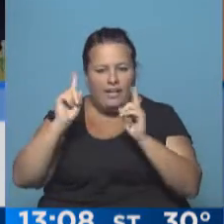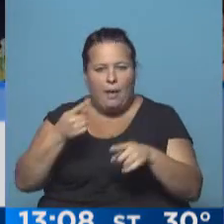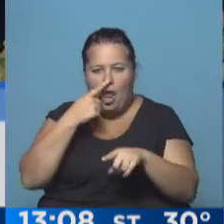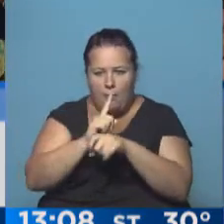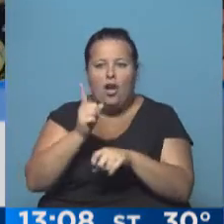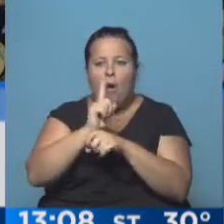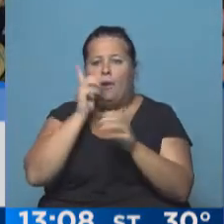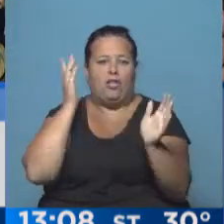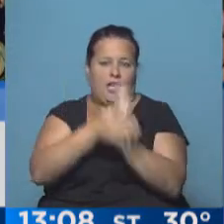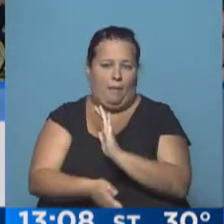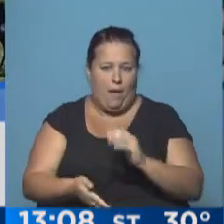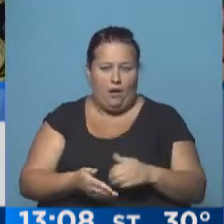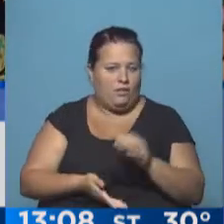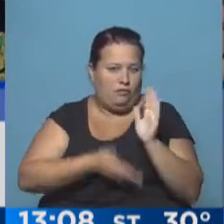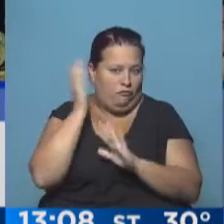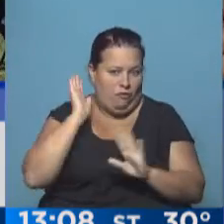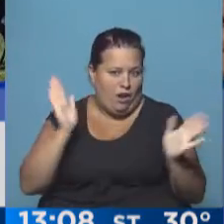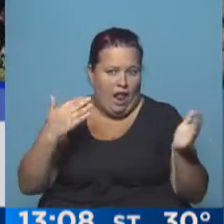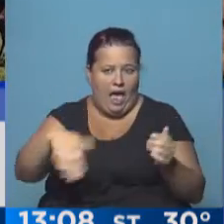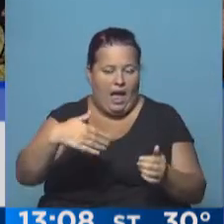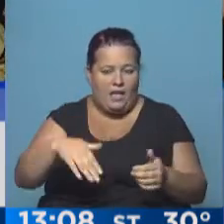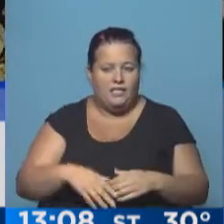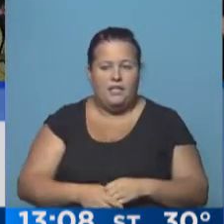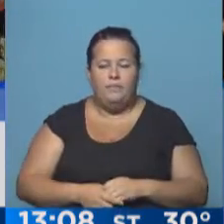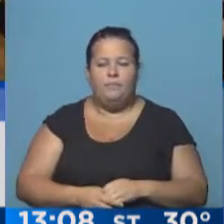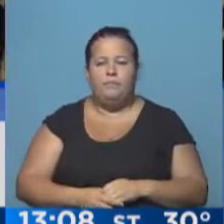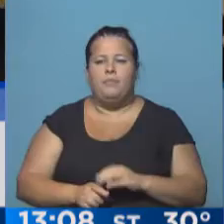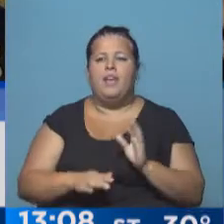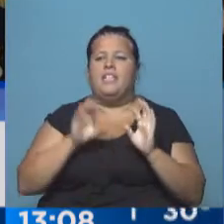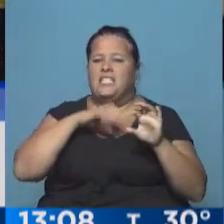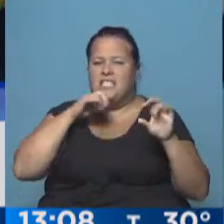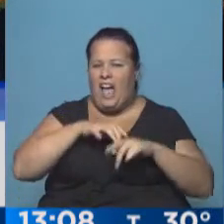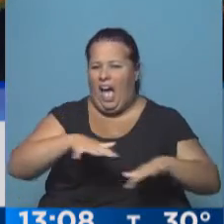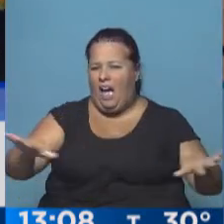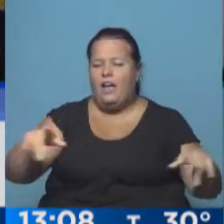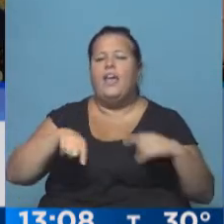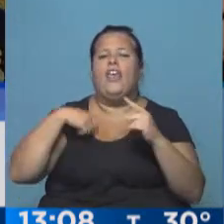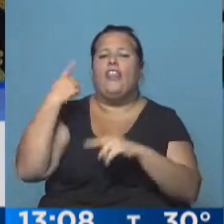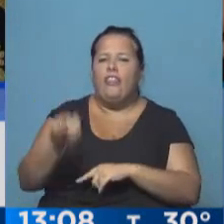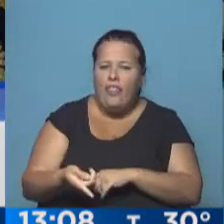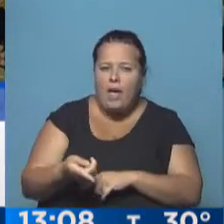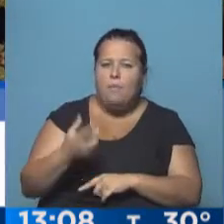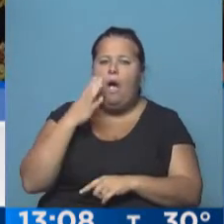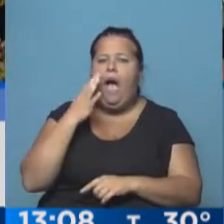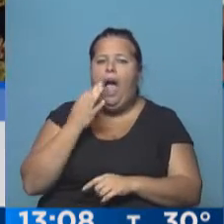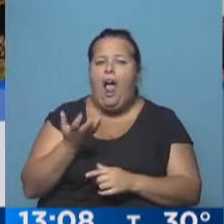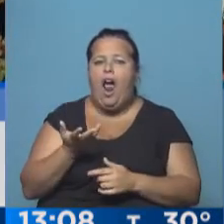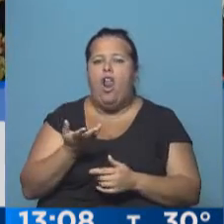perros, entonces los perros se escaparon, se fueron a la calle. Hay sangre por todos lados. ¿Posteriormente hubo algún tipo de